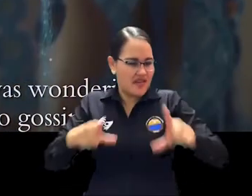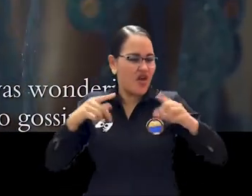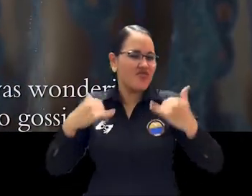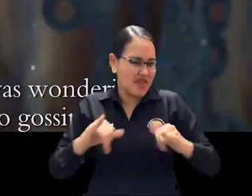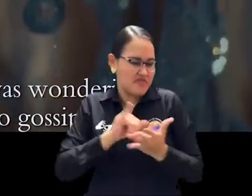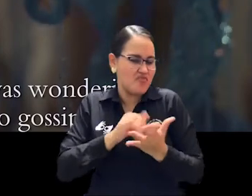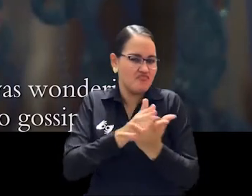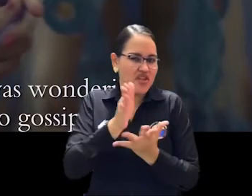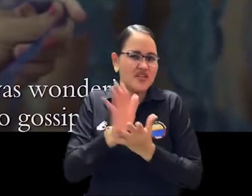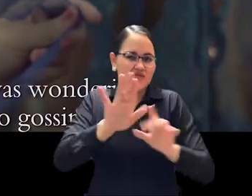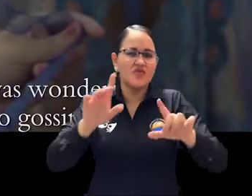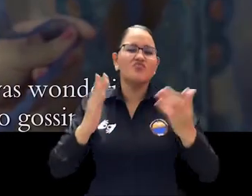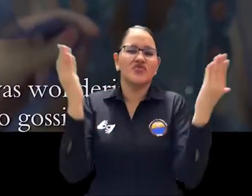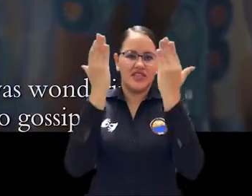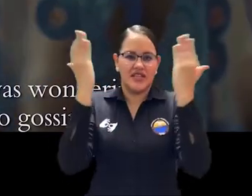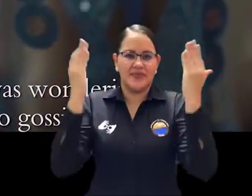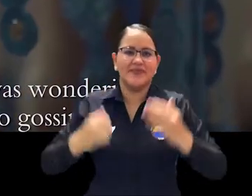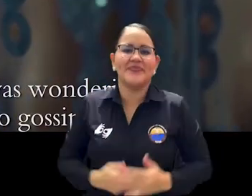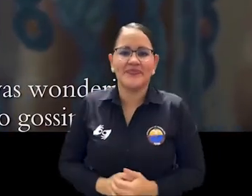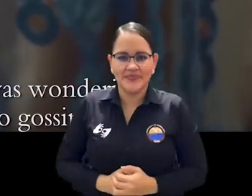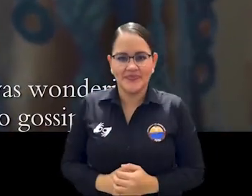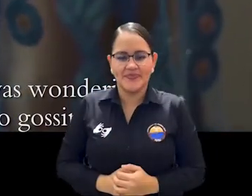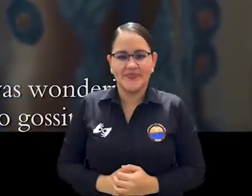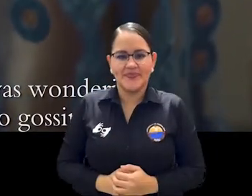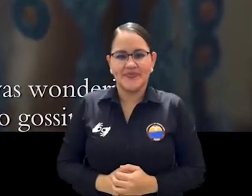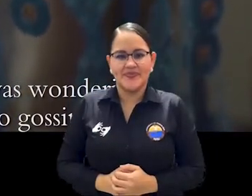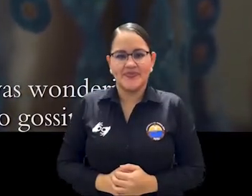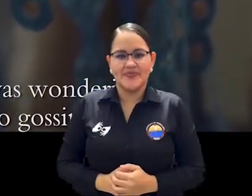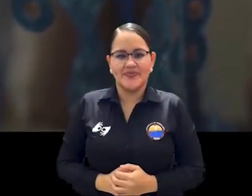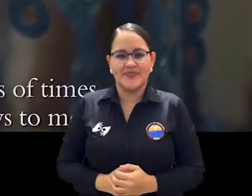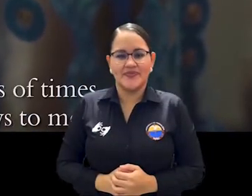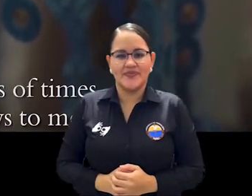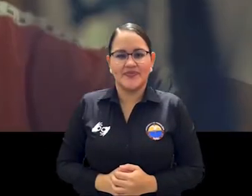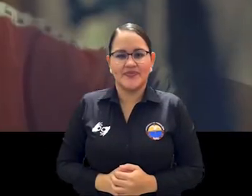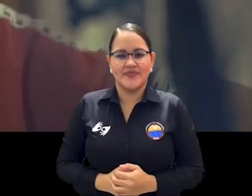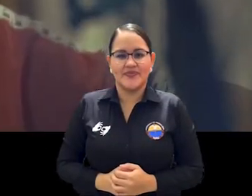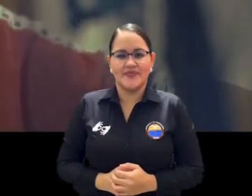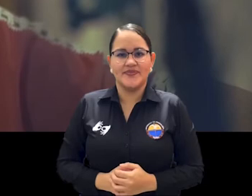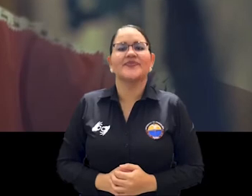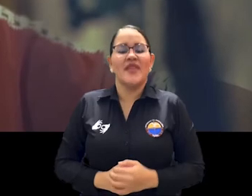o sea, yo pensé, o sea, yo decía como, como que, porque me está preguntando eso si tú sabes, como de pie, ella sabe.